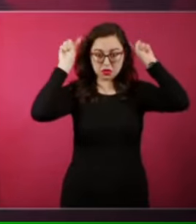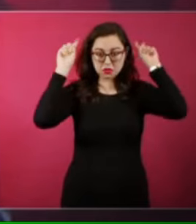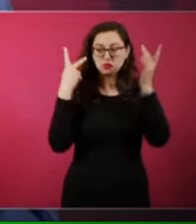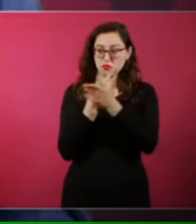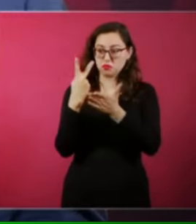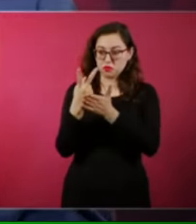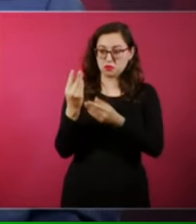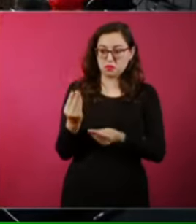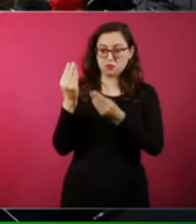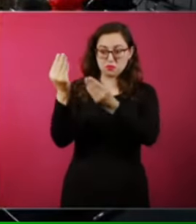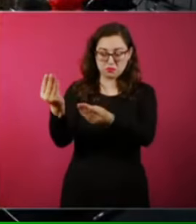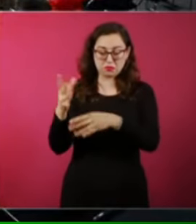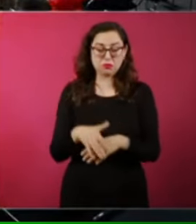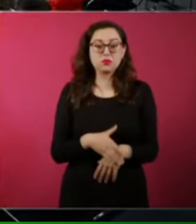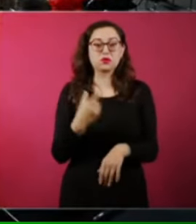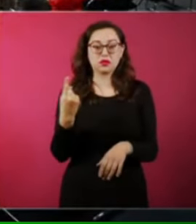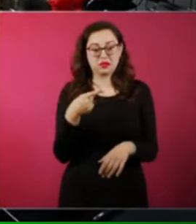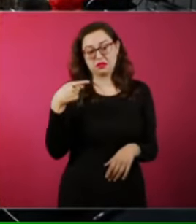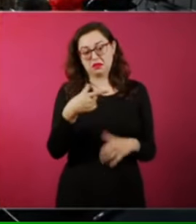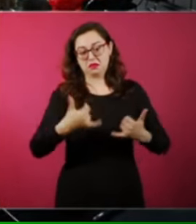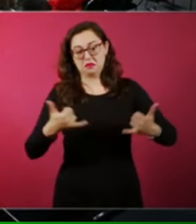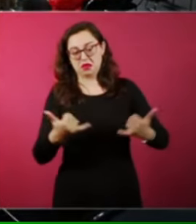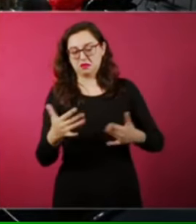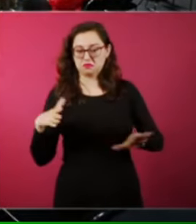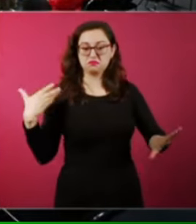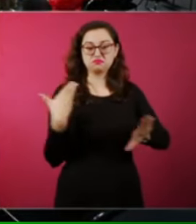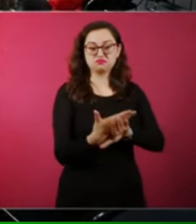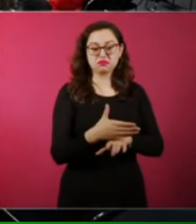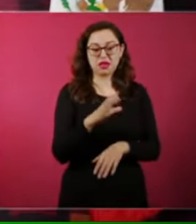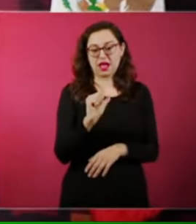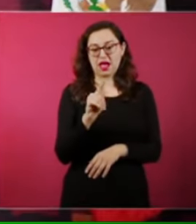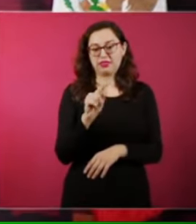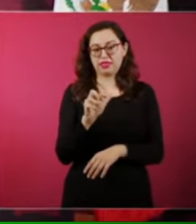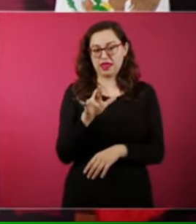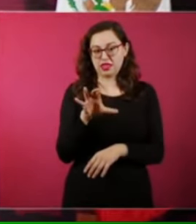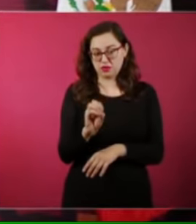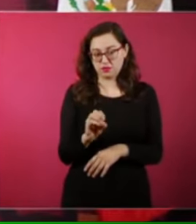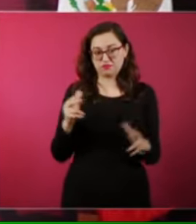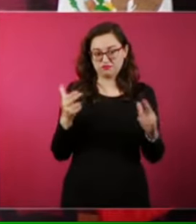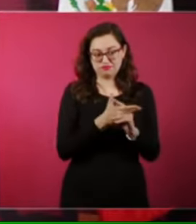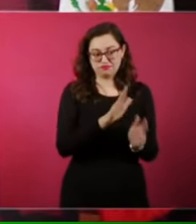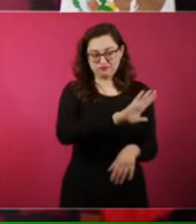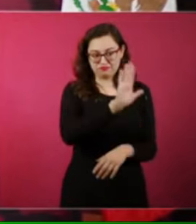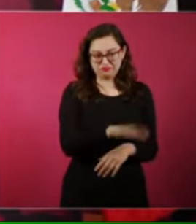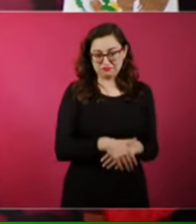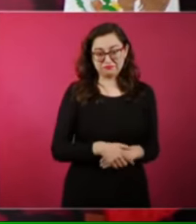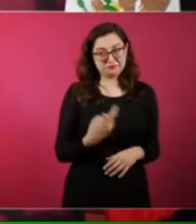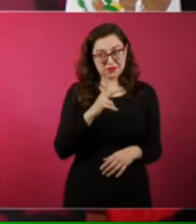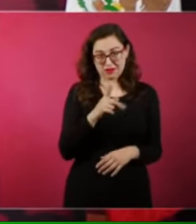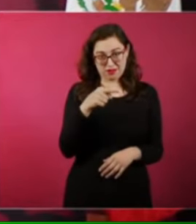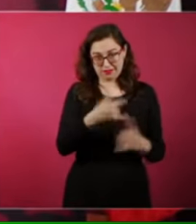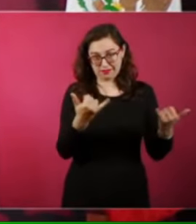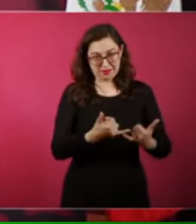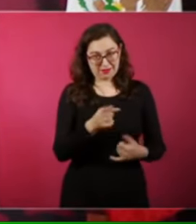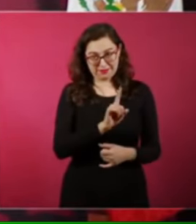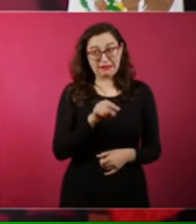enfrentado al filibustero, entre comillas, Catarino Garza, cuando los filibusteros eran otros.